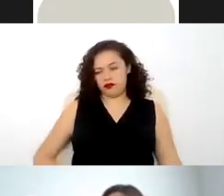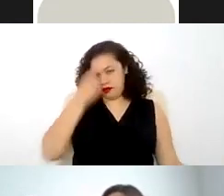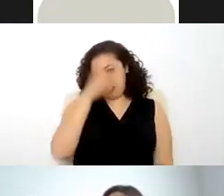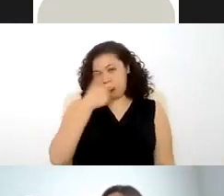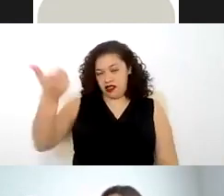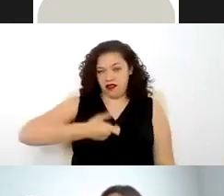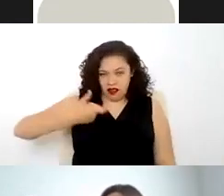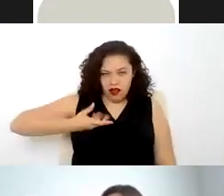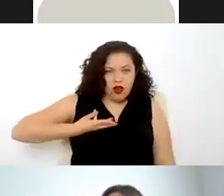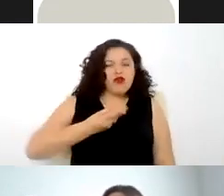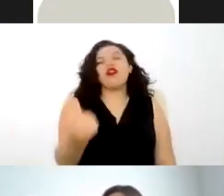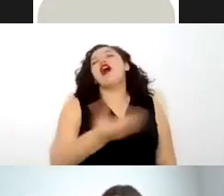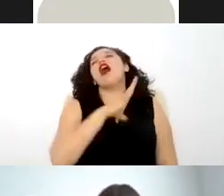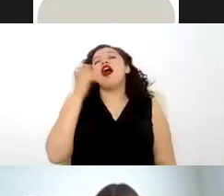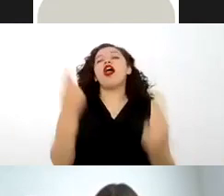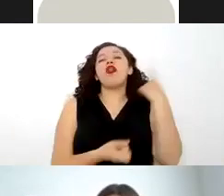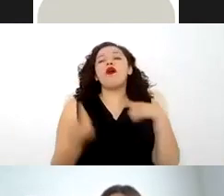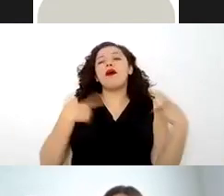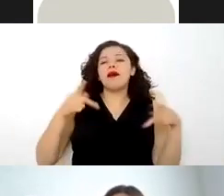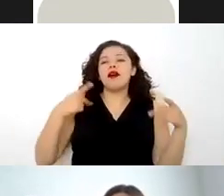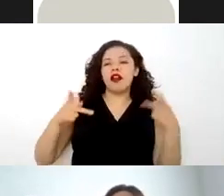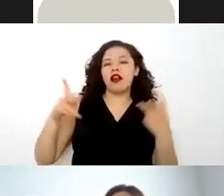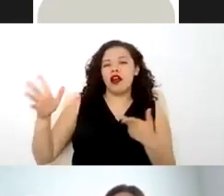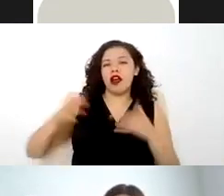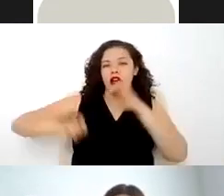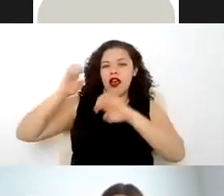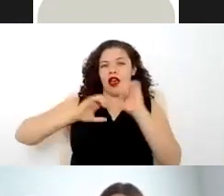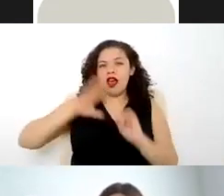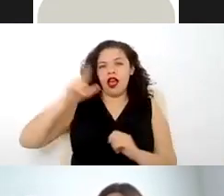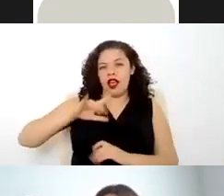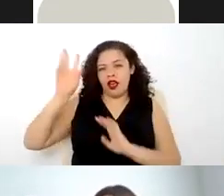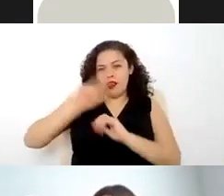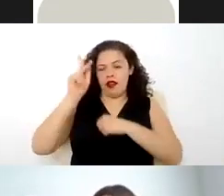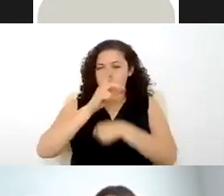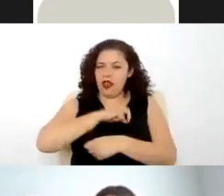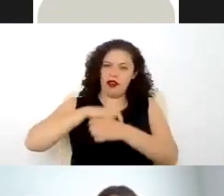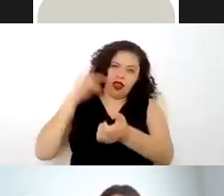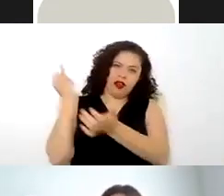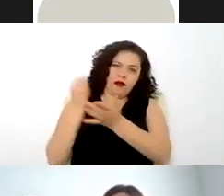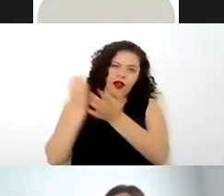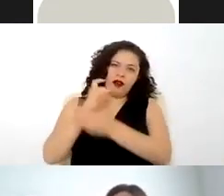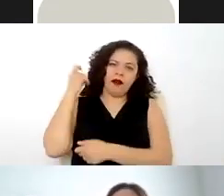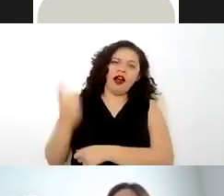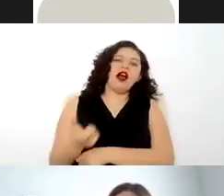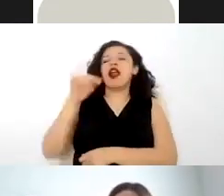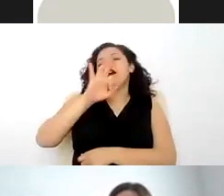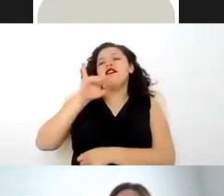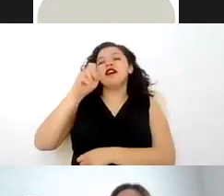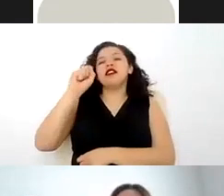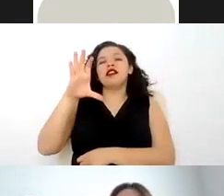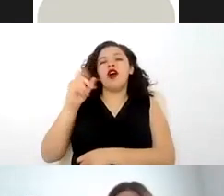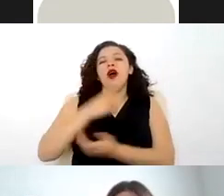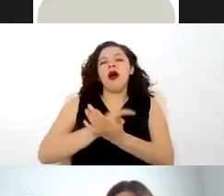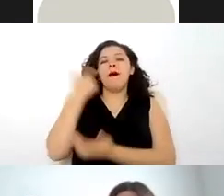en las personas físicas en este país se tiene que pagar impuestos se tiene que enterar al fisco y el patrón tiene la